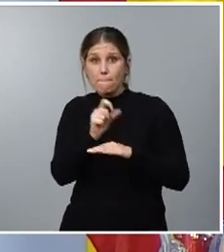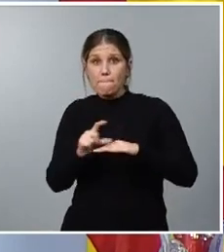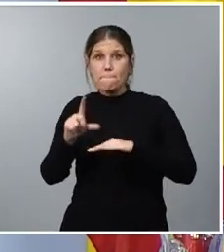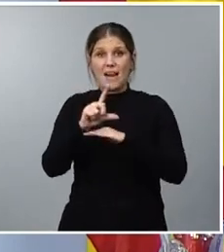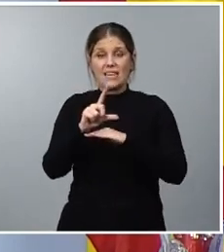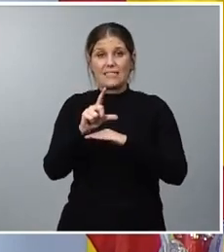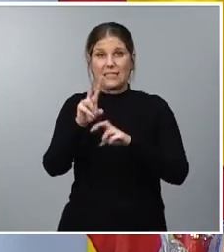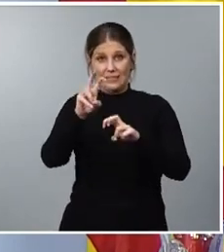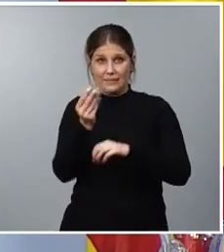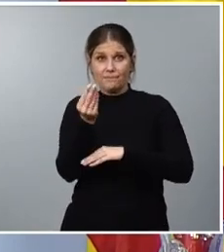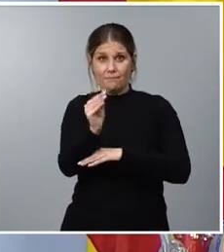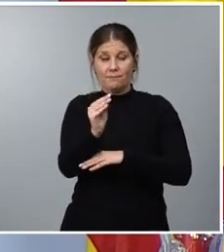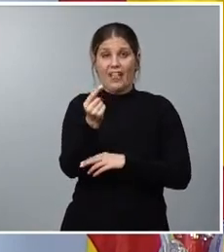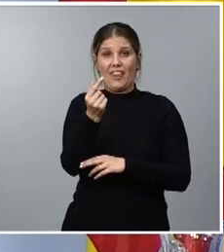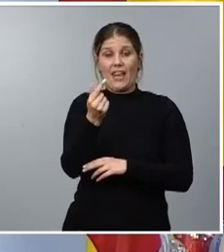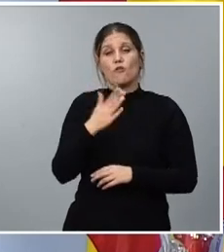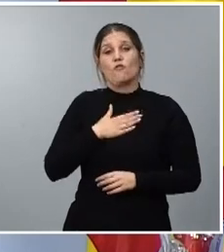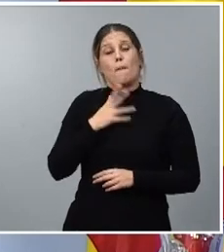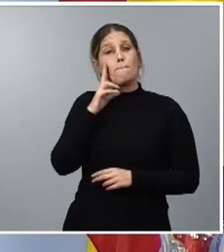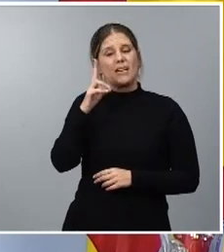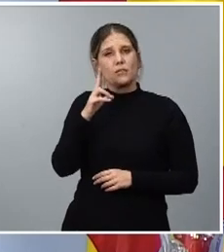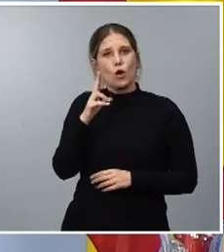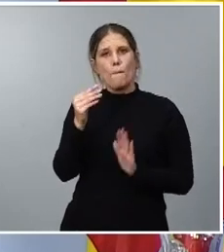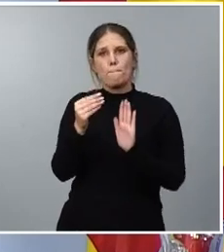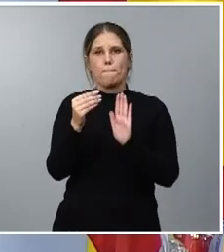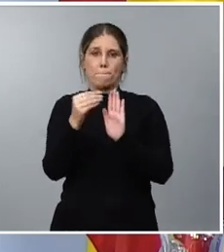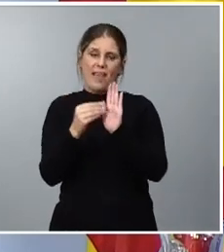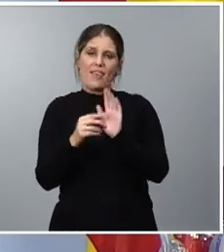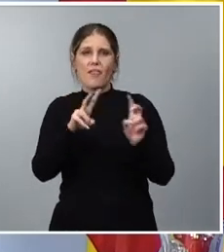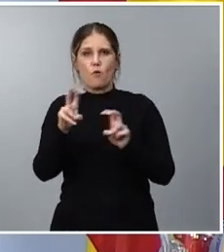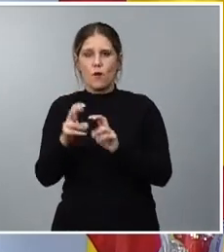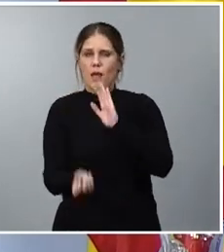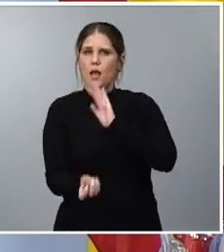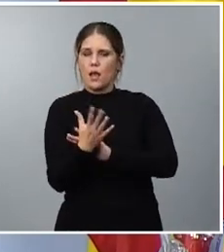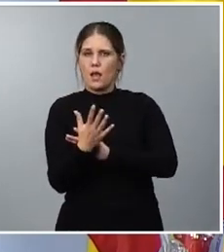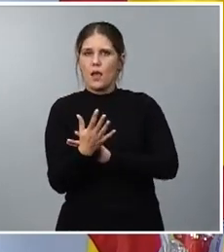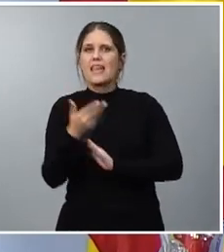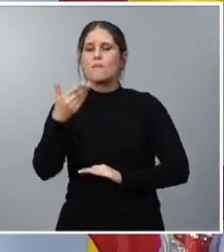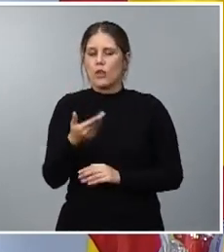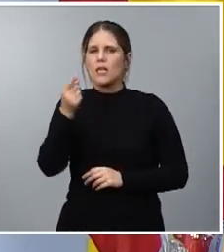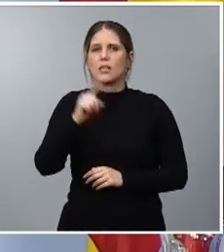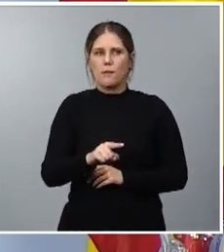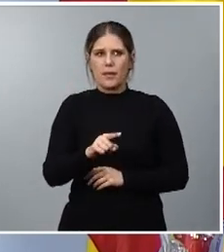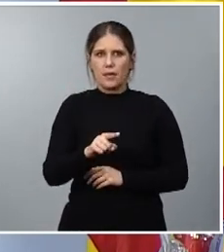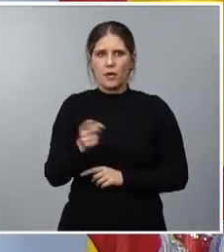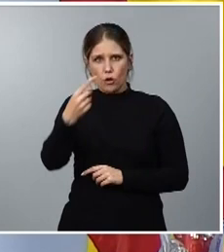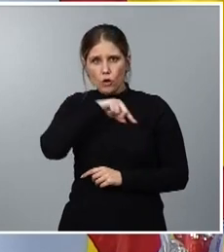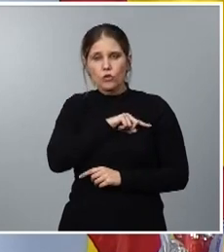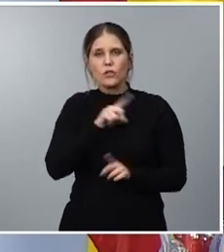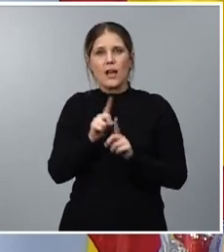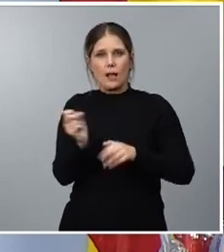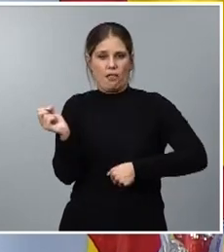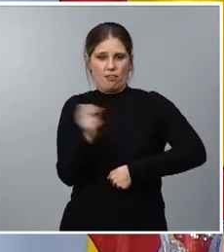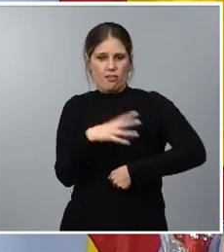de pensiones es compatible con una nueva medida que es muy importante porque volvemos a llenar la hucha de las